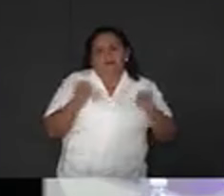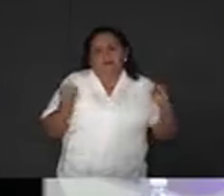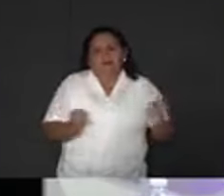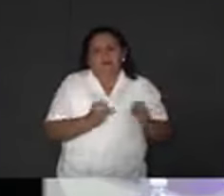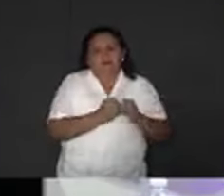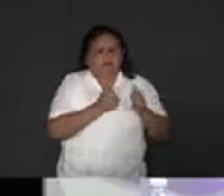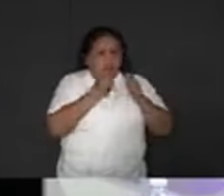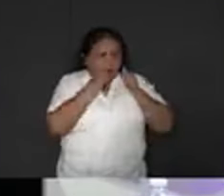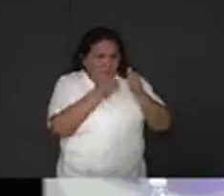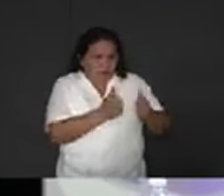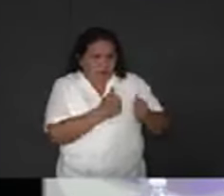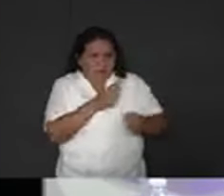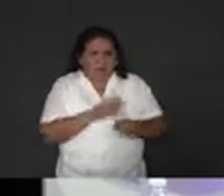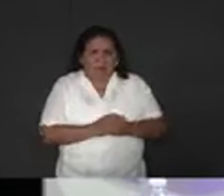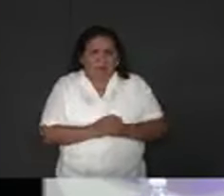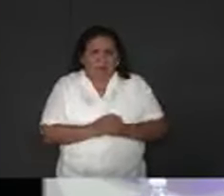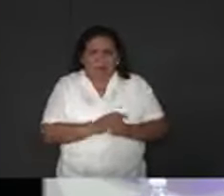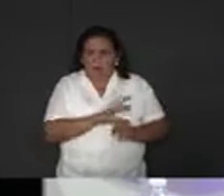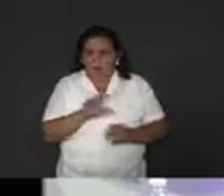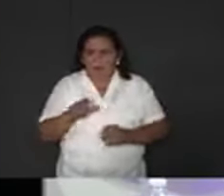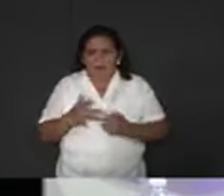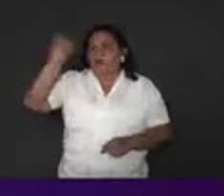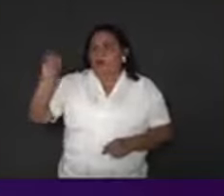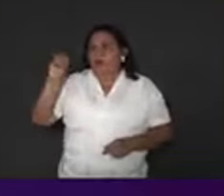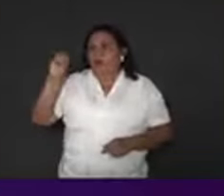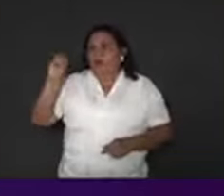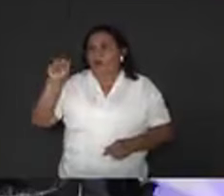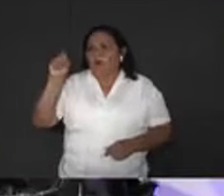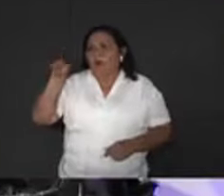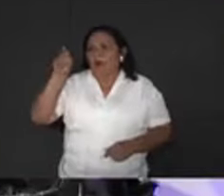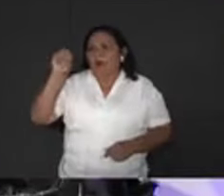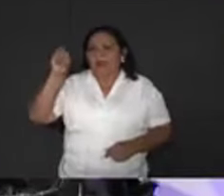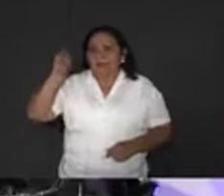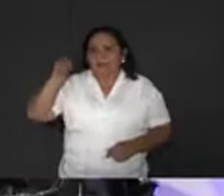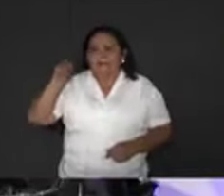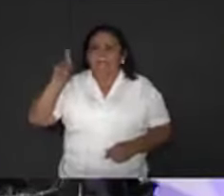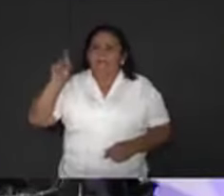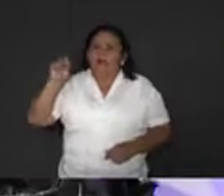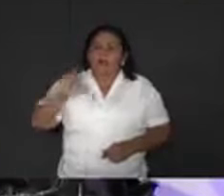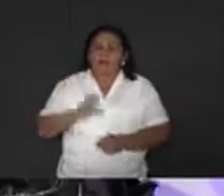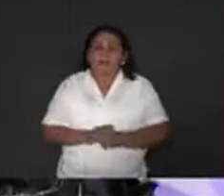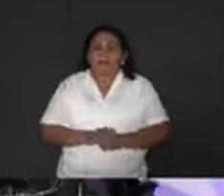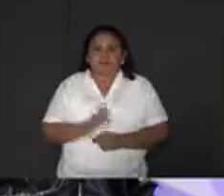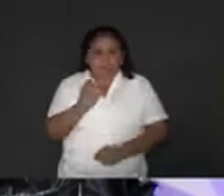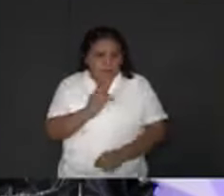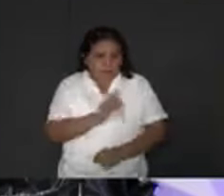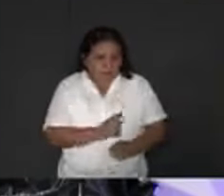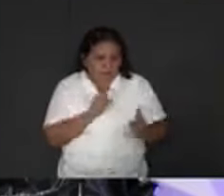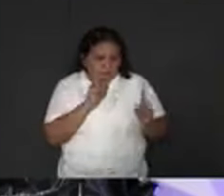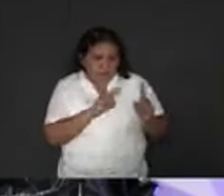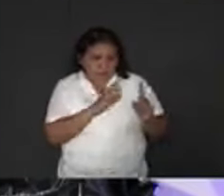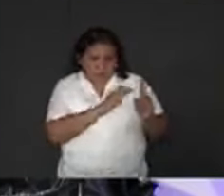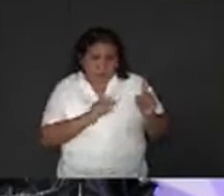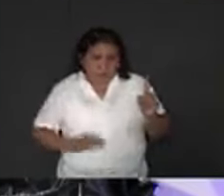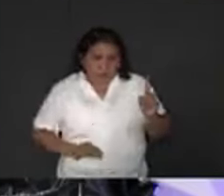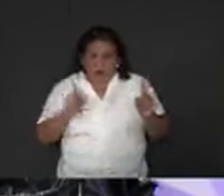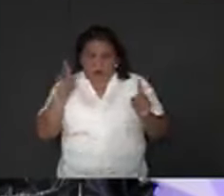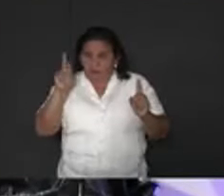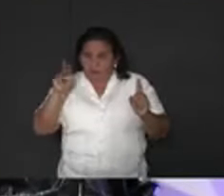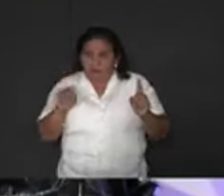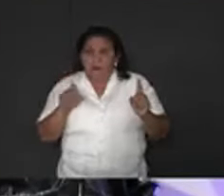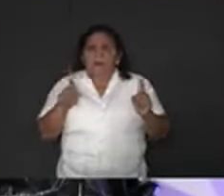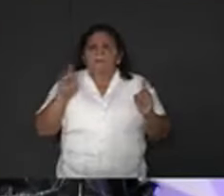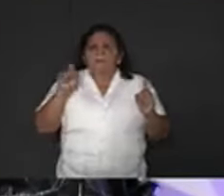estar atendiendo. Debería renunciar a tu candidatura. El candidato del PRI y del PAN representa la